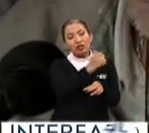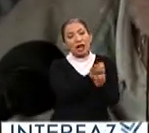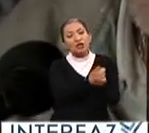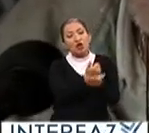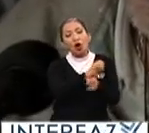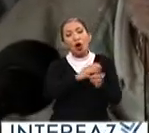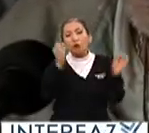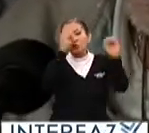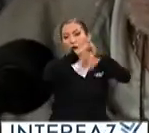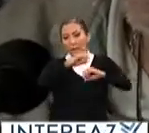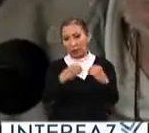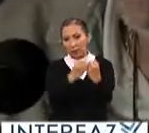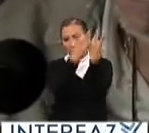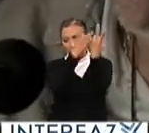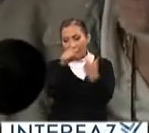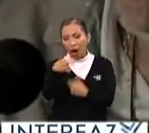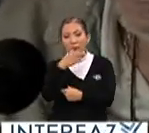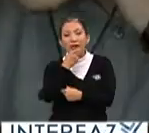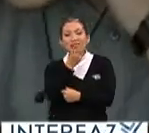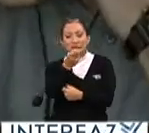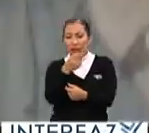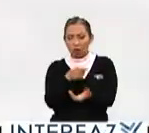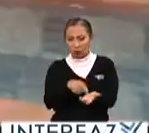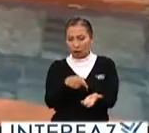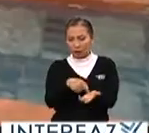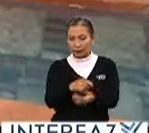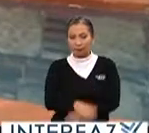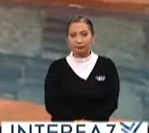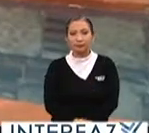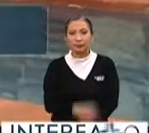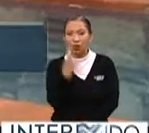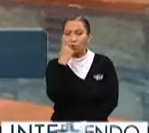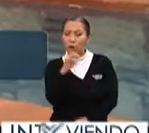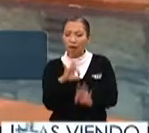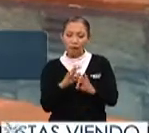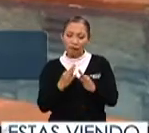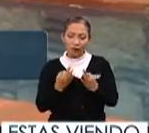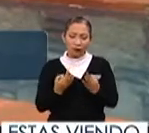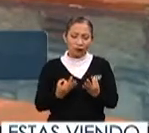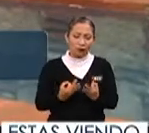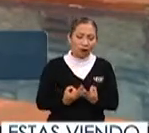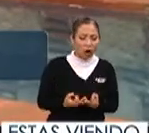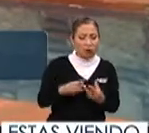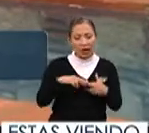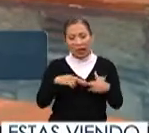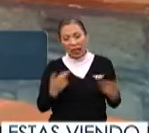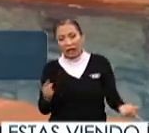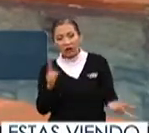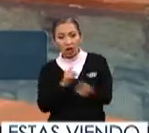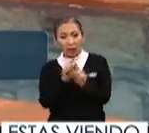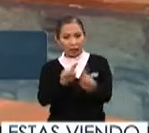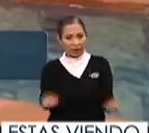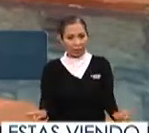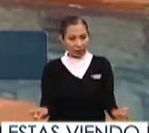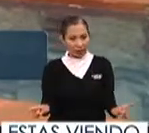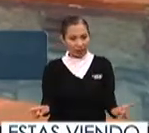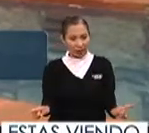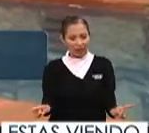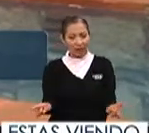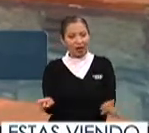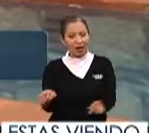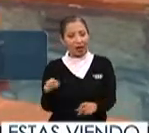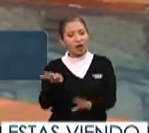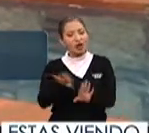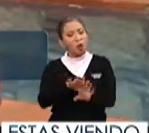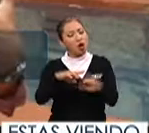las Oscuras Primaveras, Contreras compartió lo siguiente. Y con un ángulo de las relaciones distinto, ¿no? Que tiene que ver con